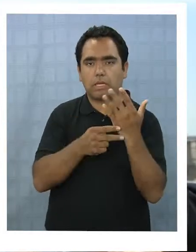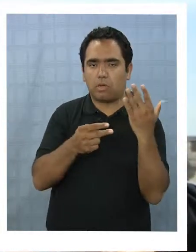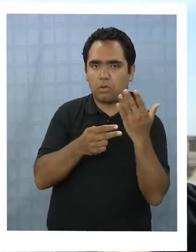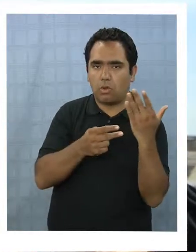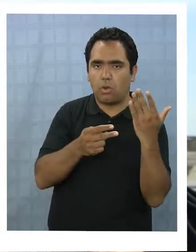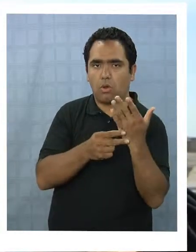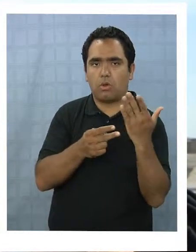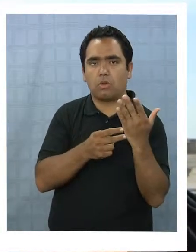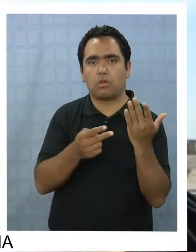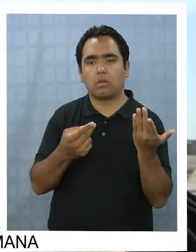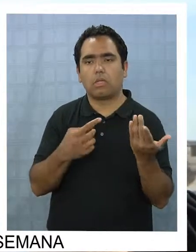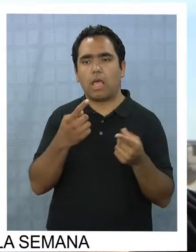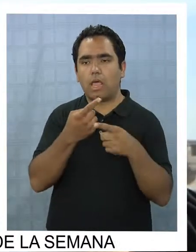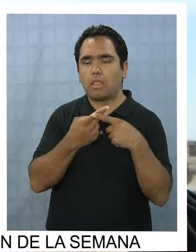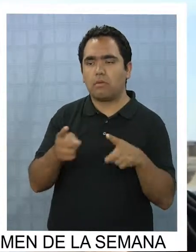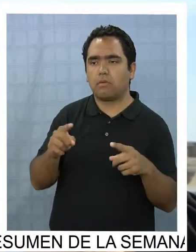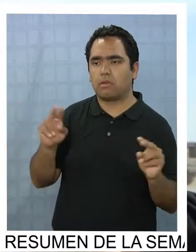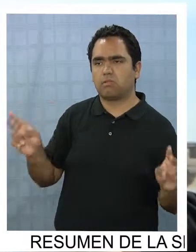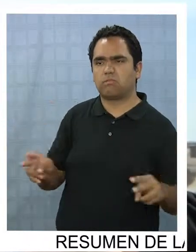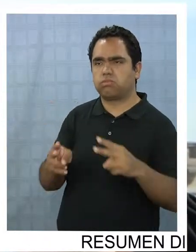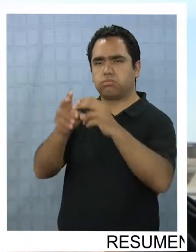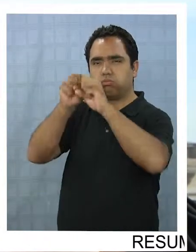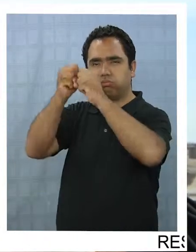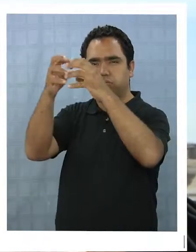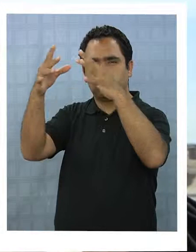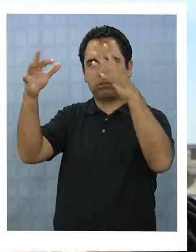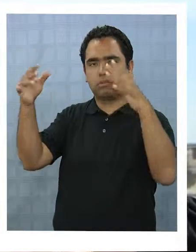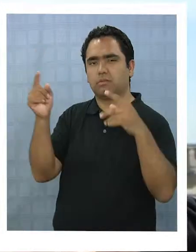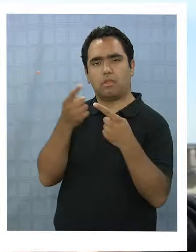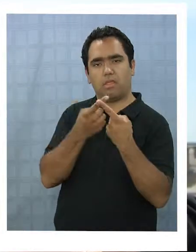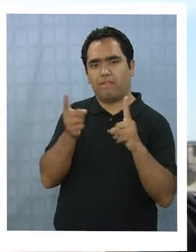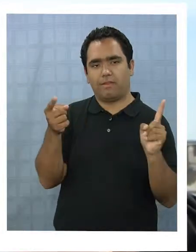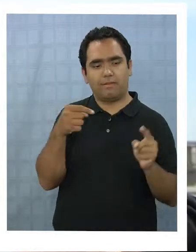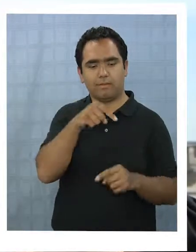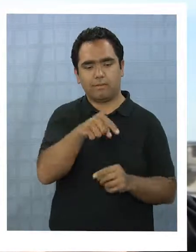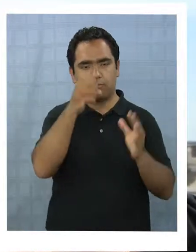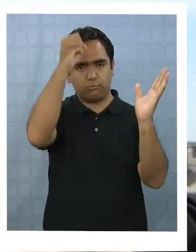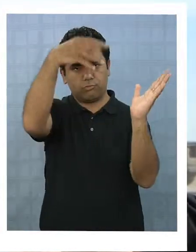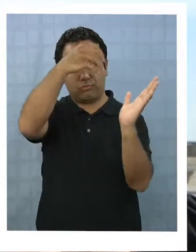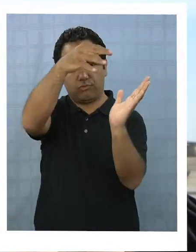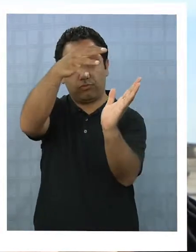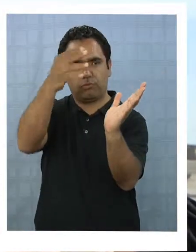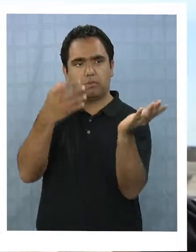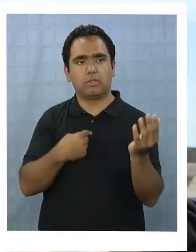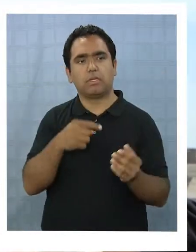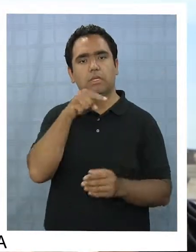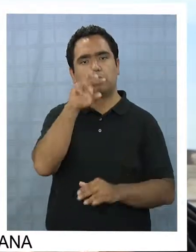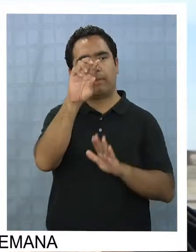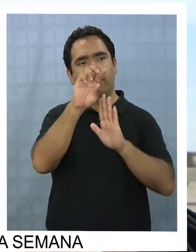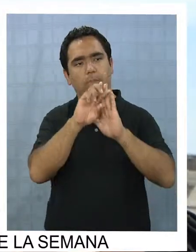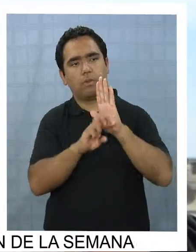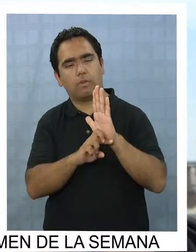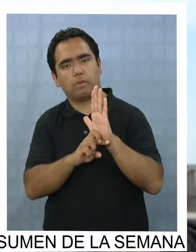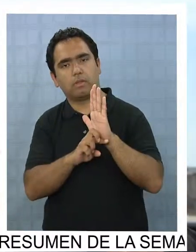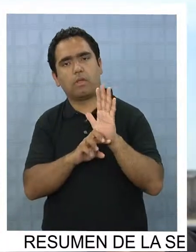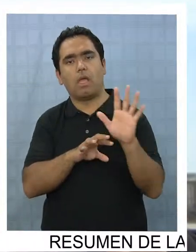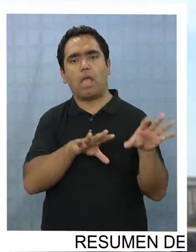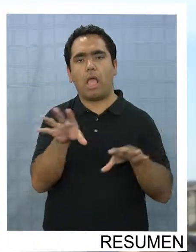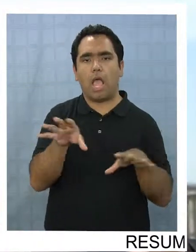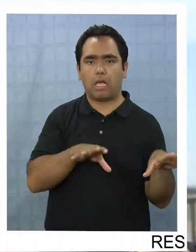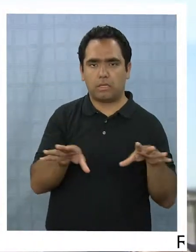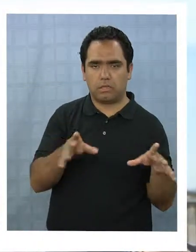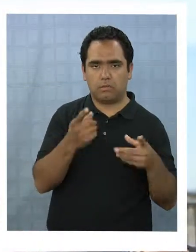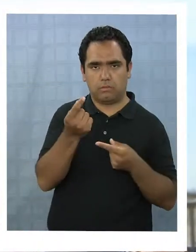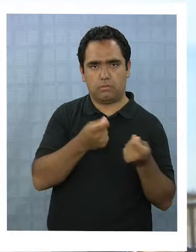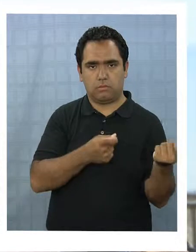que usa combustibles fósiles y luego para la comunidad creo que es un proyecto en el que se crea actividad económica,